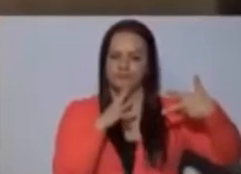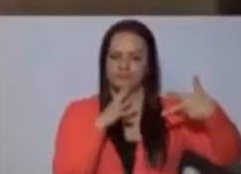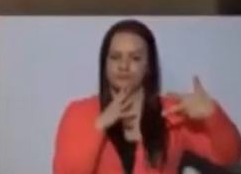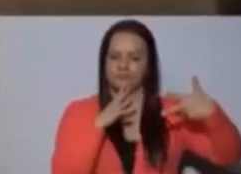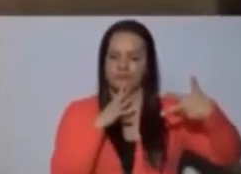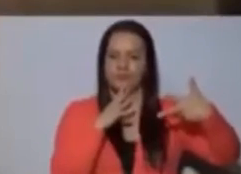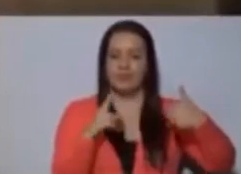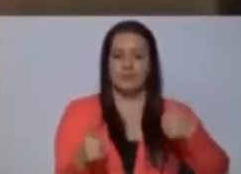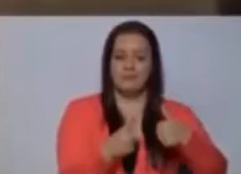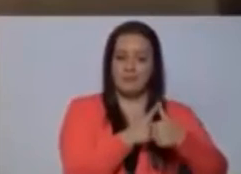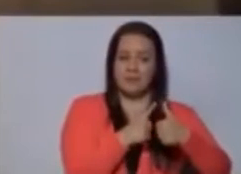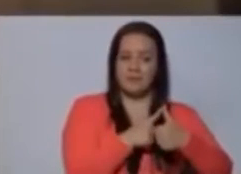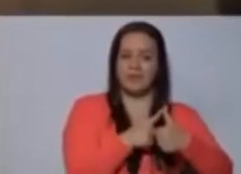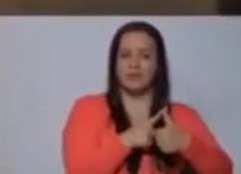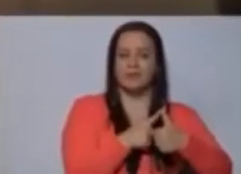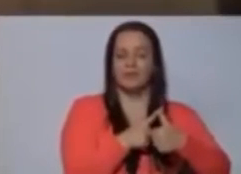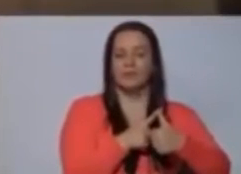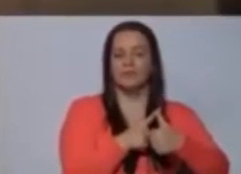En primer lugar,